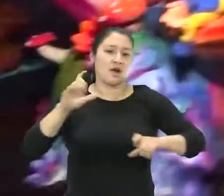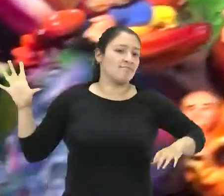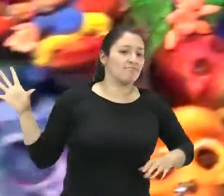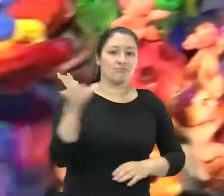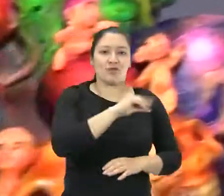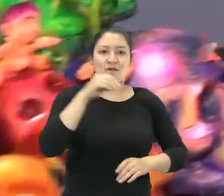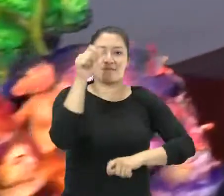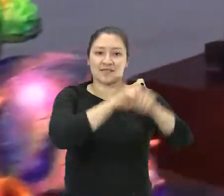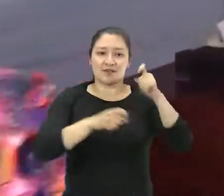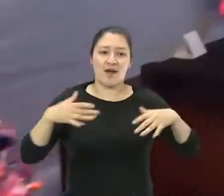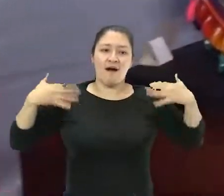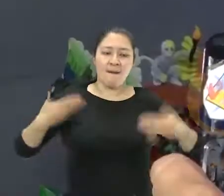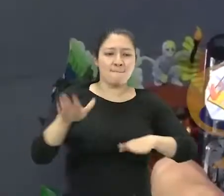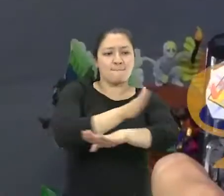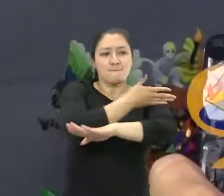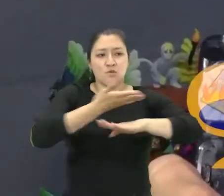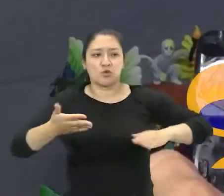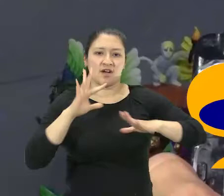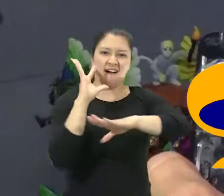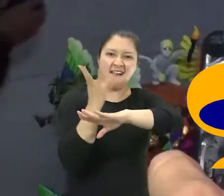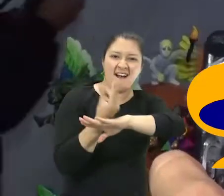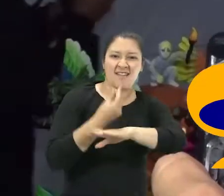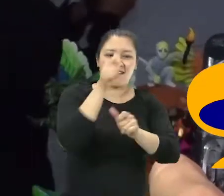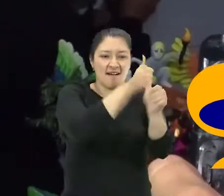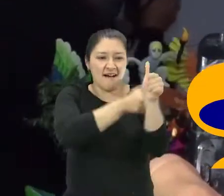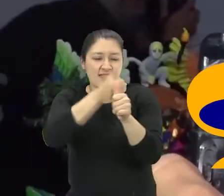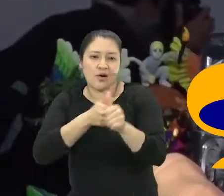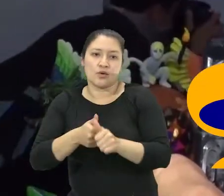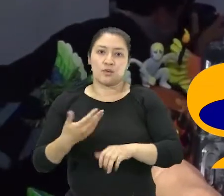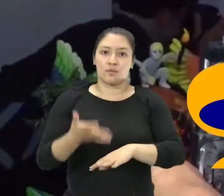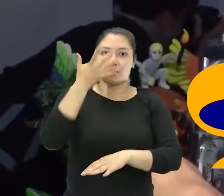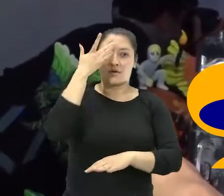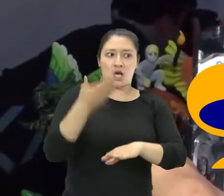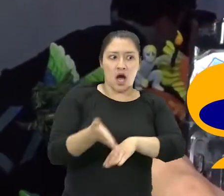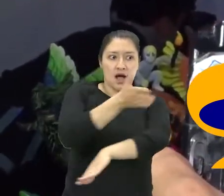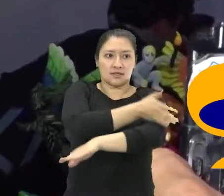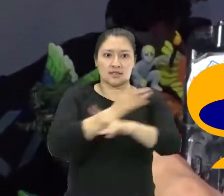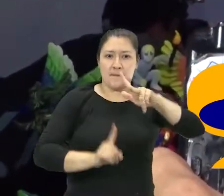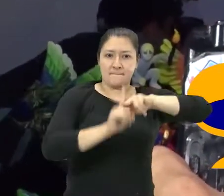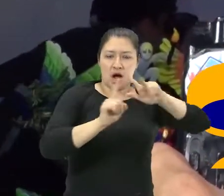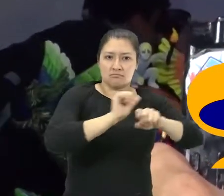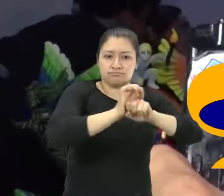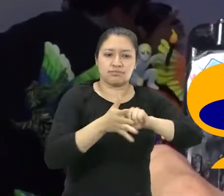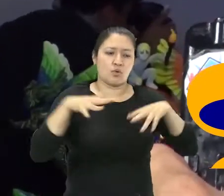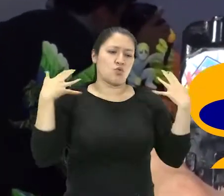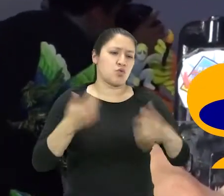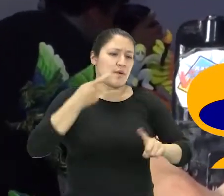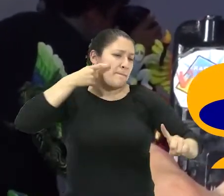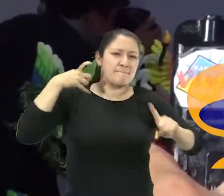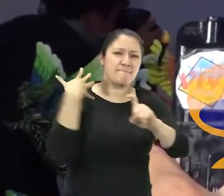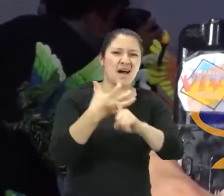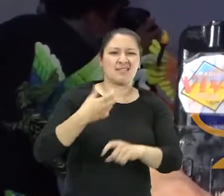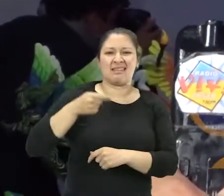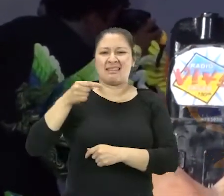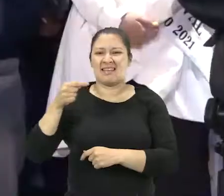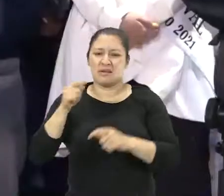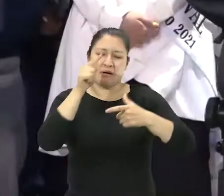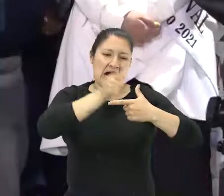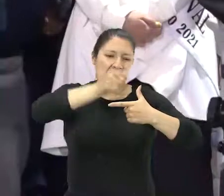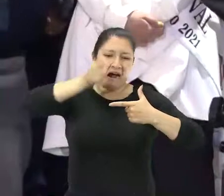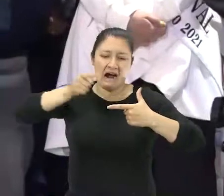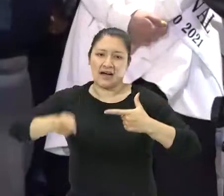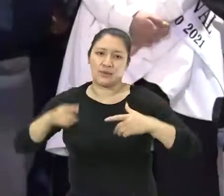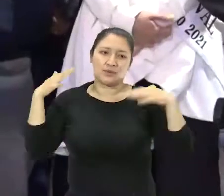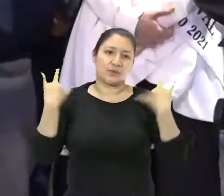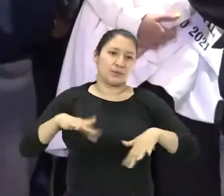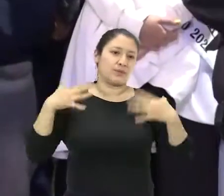artesanos y de esa manera poder contribuir a la reactivación económica y apoyar un gremio que ha sido el más golpeado en esta pandemia Lo